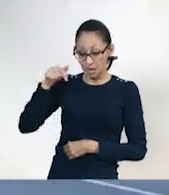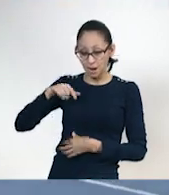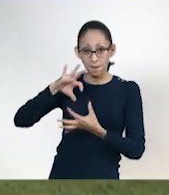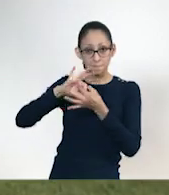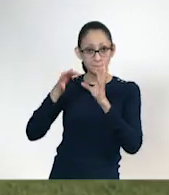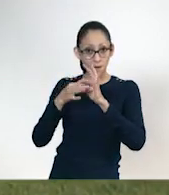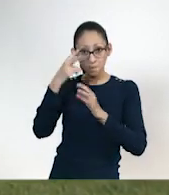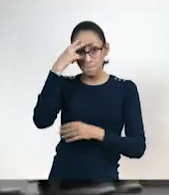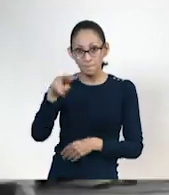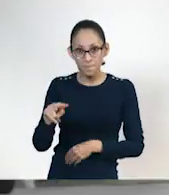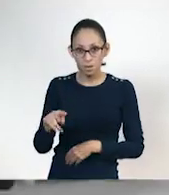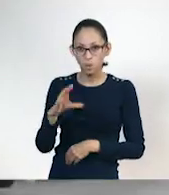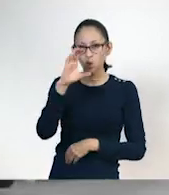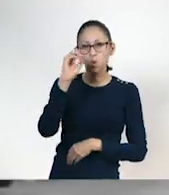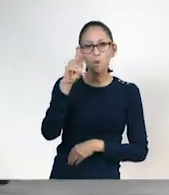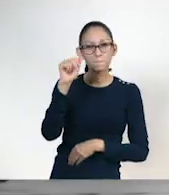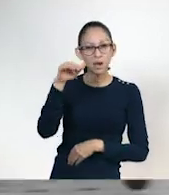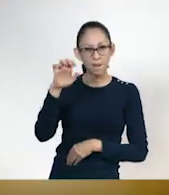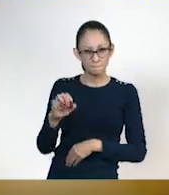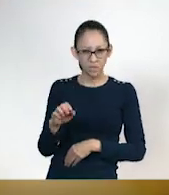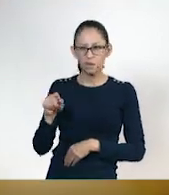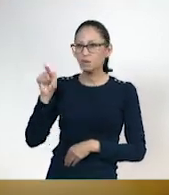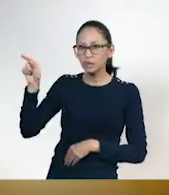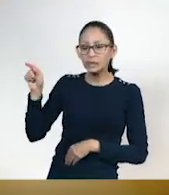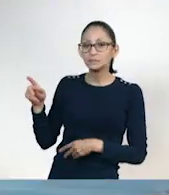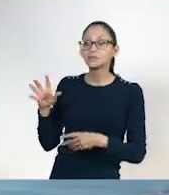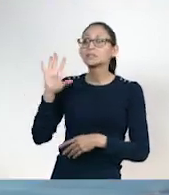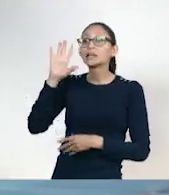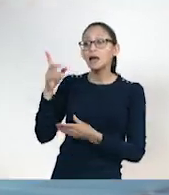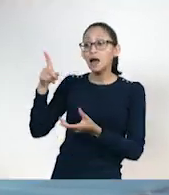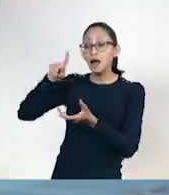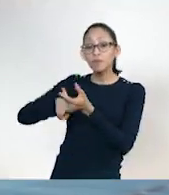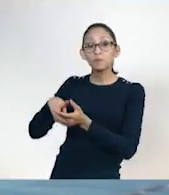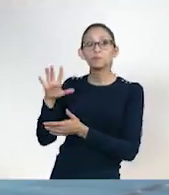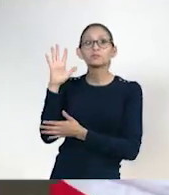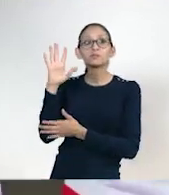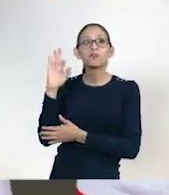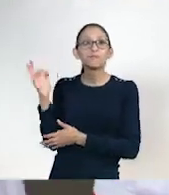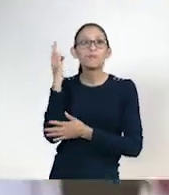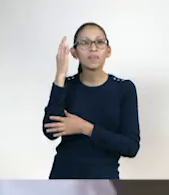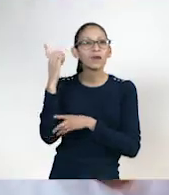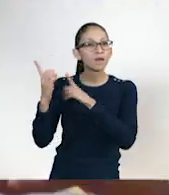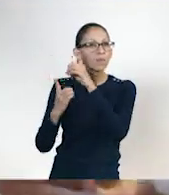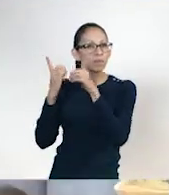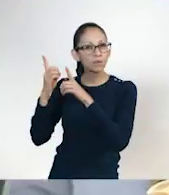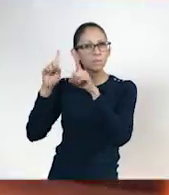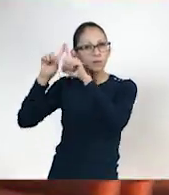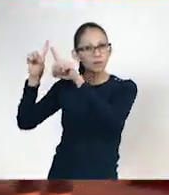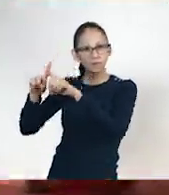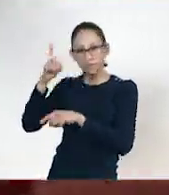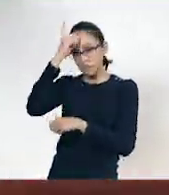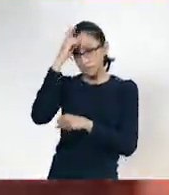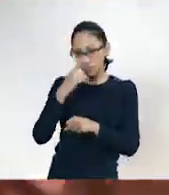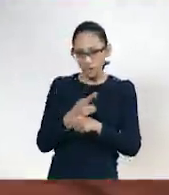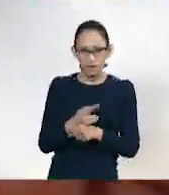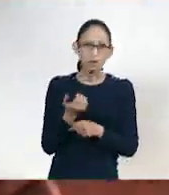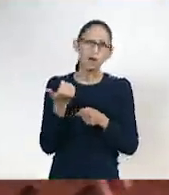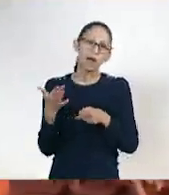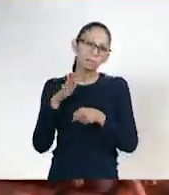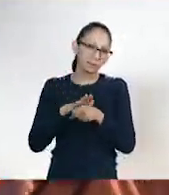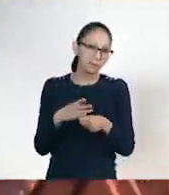Mexicano, COPAME, conformado por cinco federaciones deportivas, representadas por directivos y administrativos,